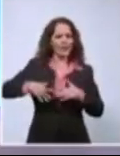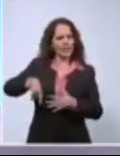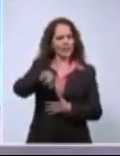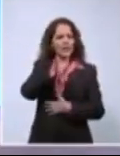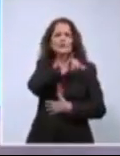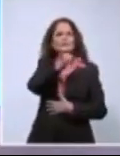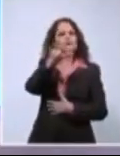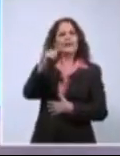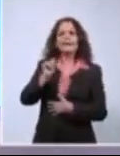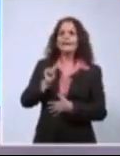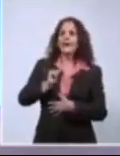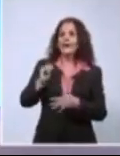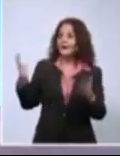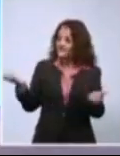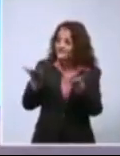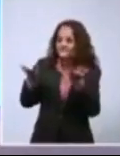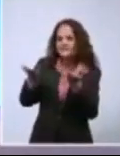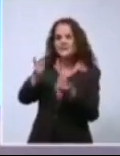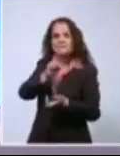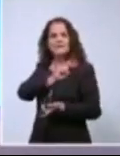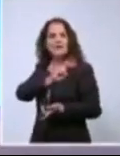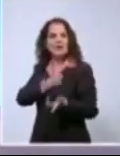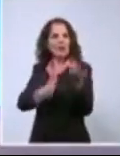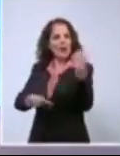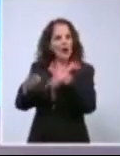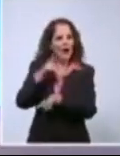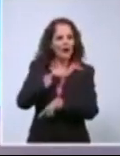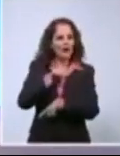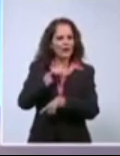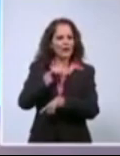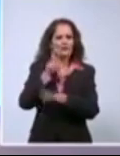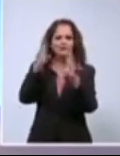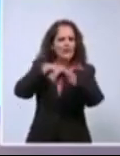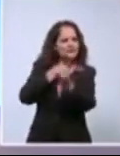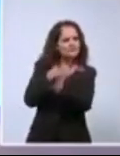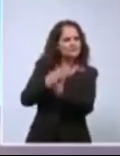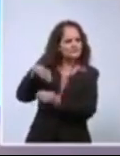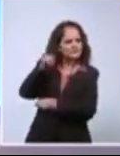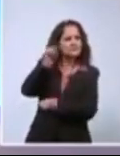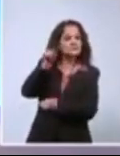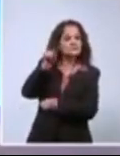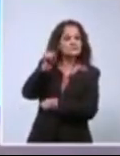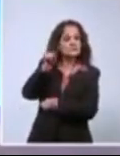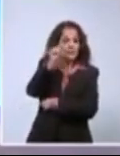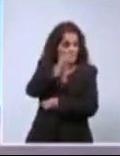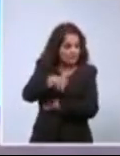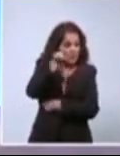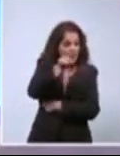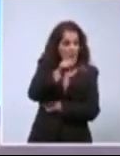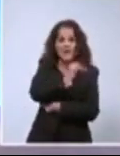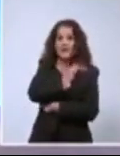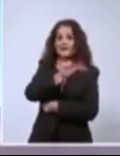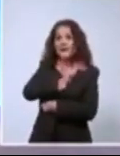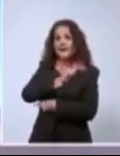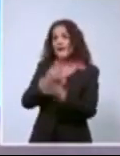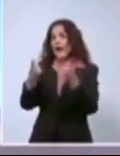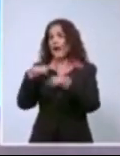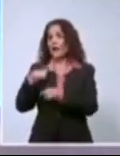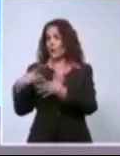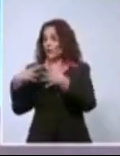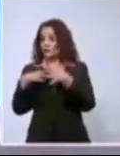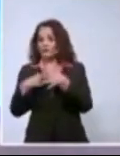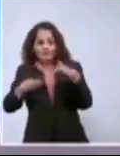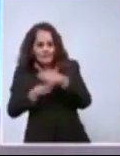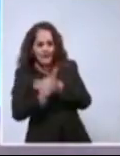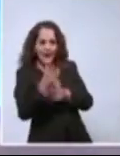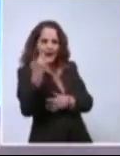provocar miedo, terror, inseguridad, si ha llegado a desear una invasión a este país, que lo primero que traería